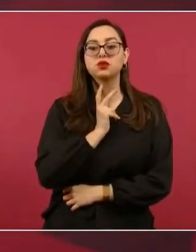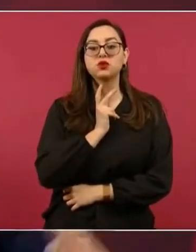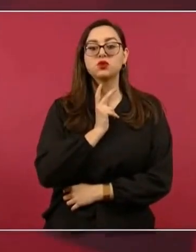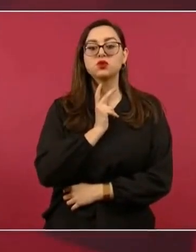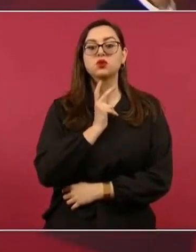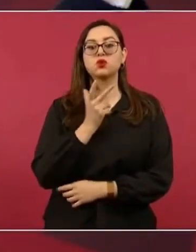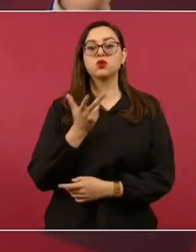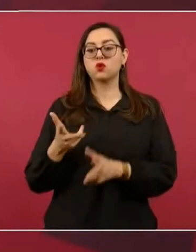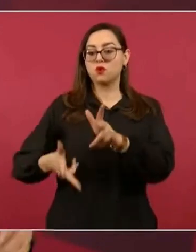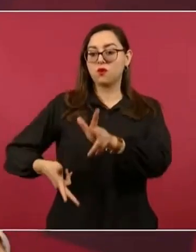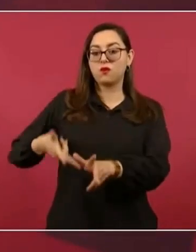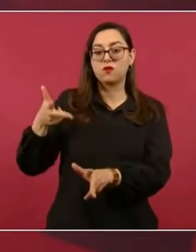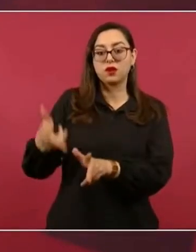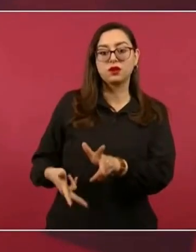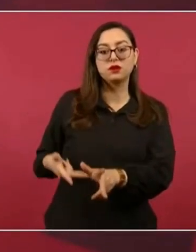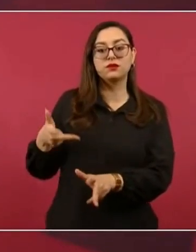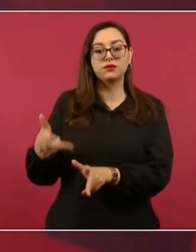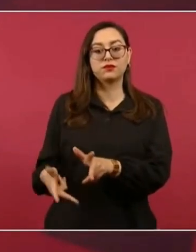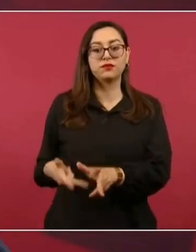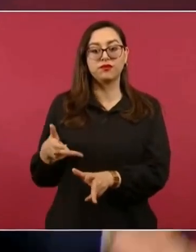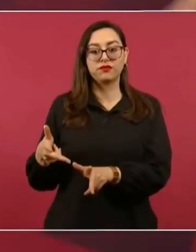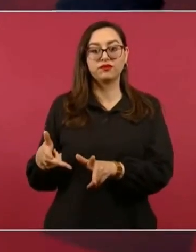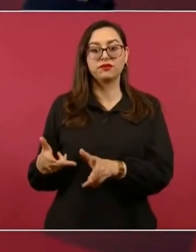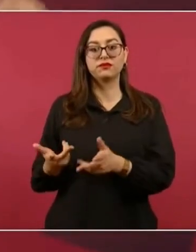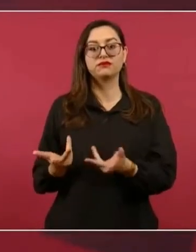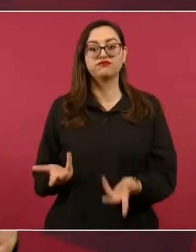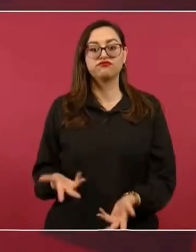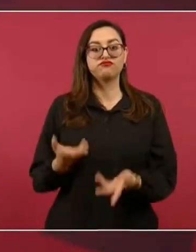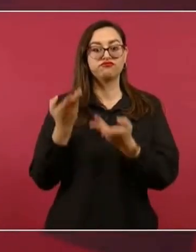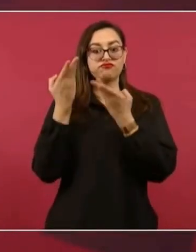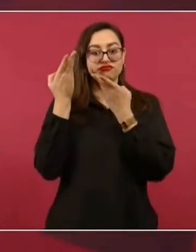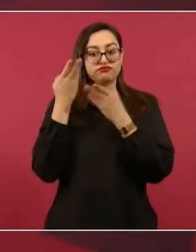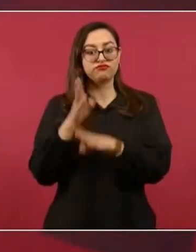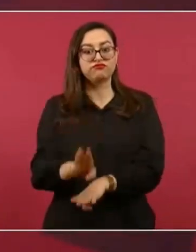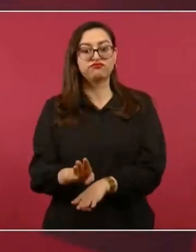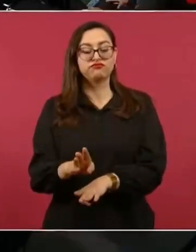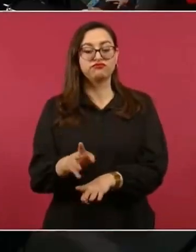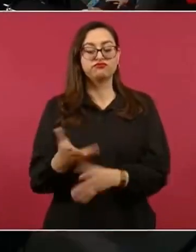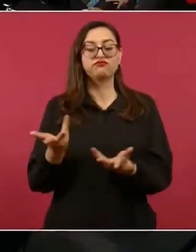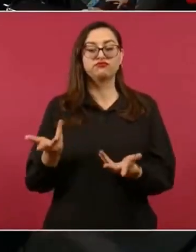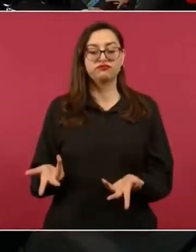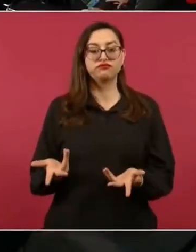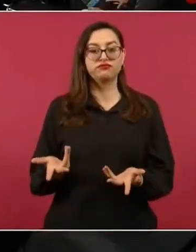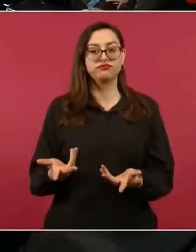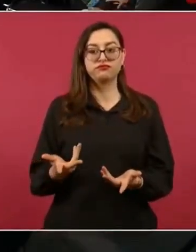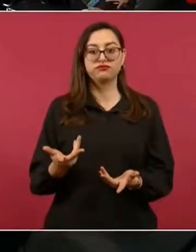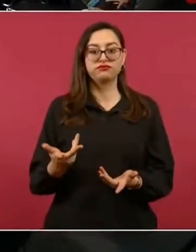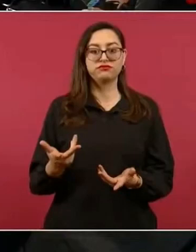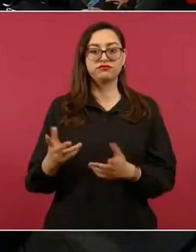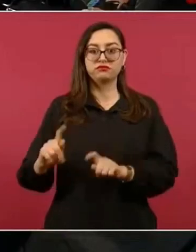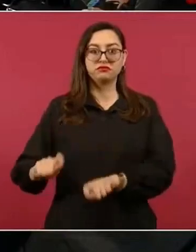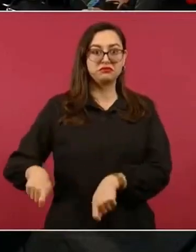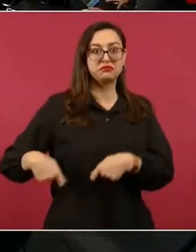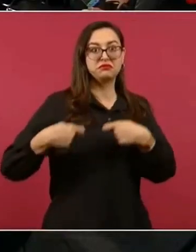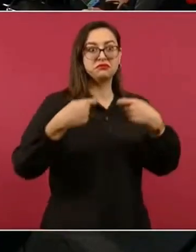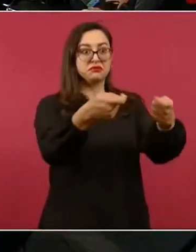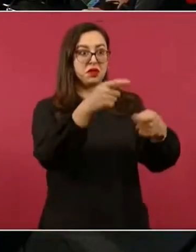los ferrocarriles, los bancos, todo a los particulares.